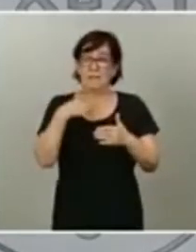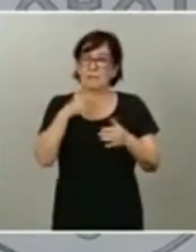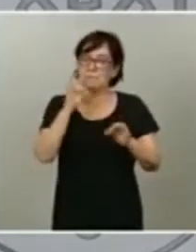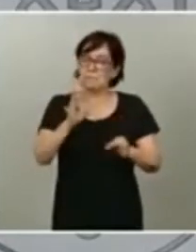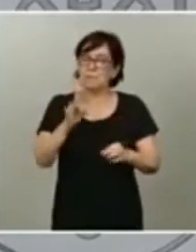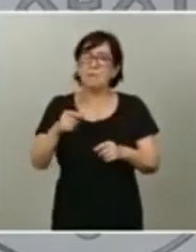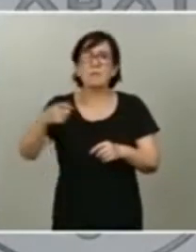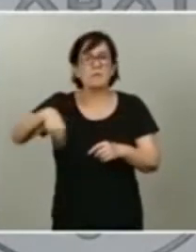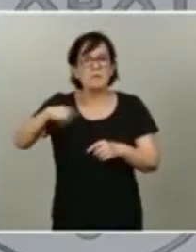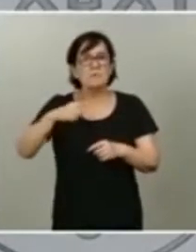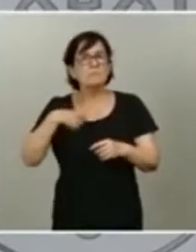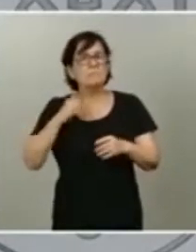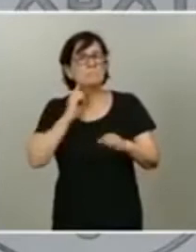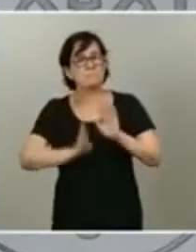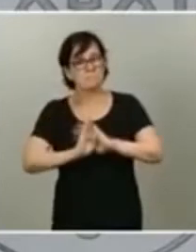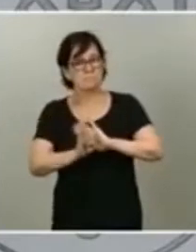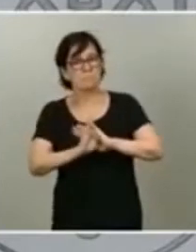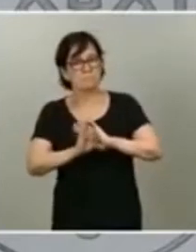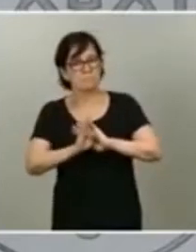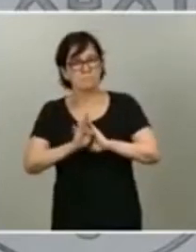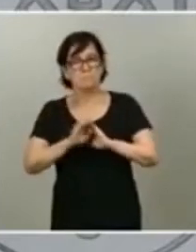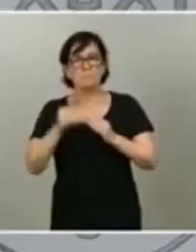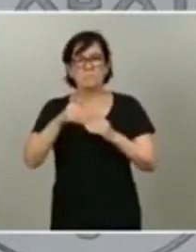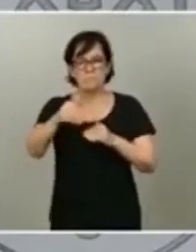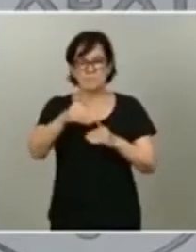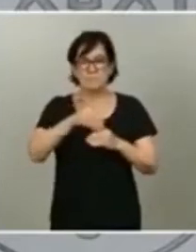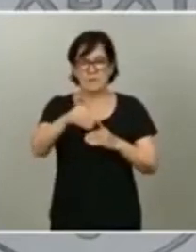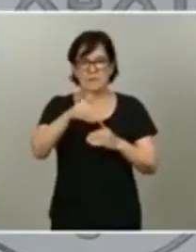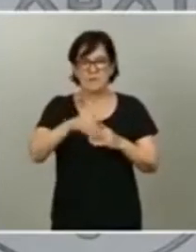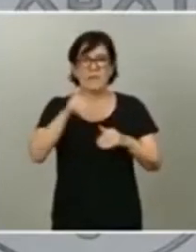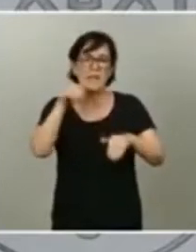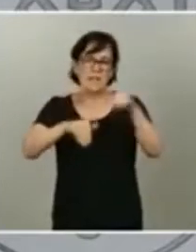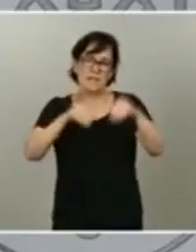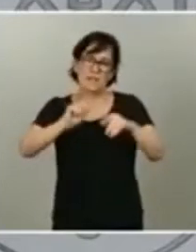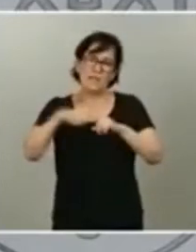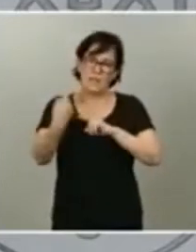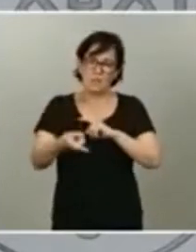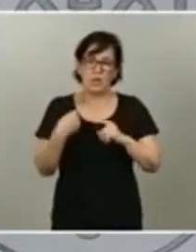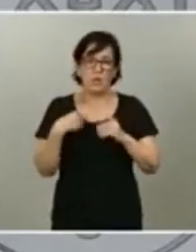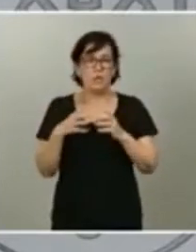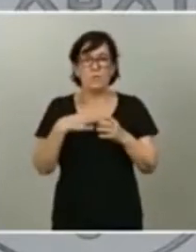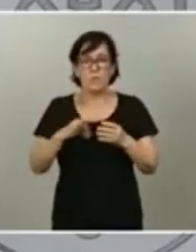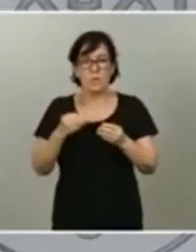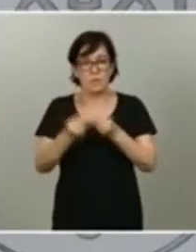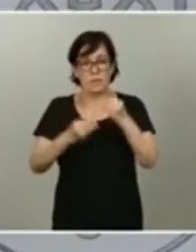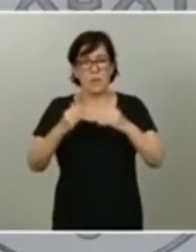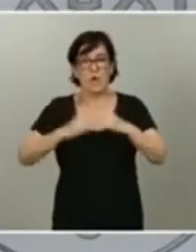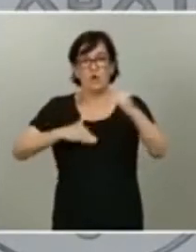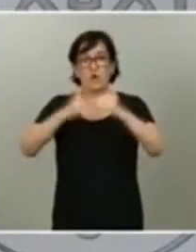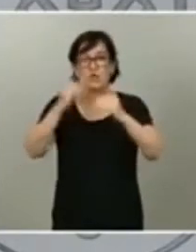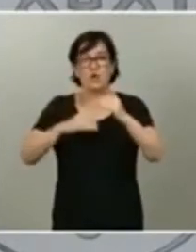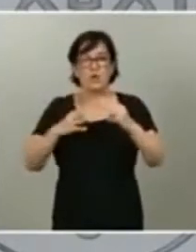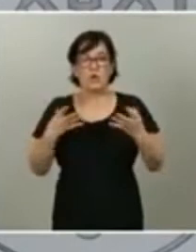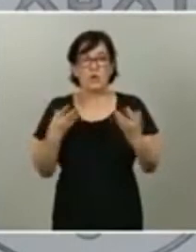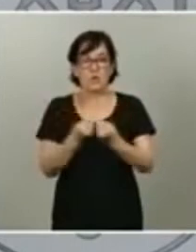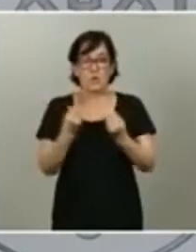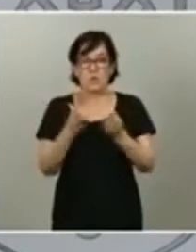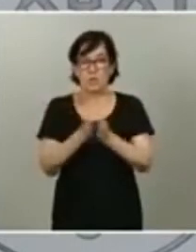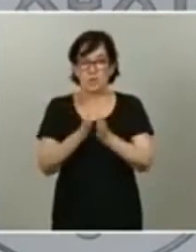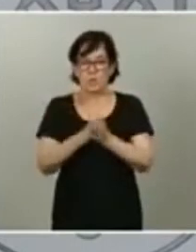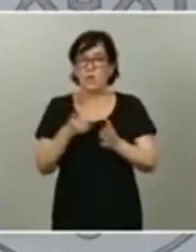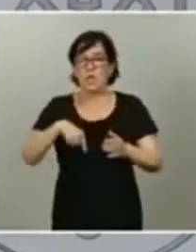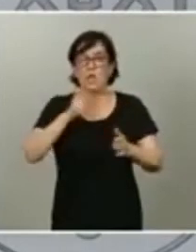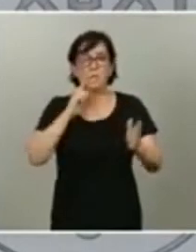continuidad más allá de esas elecciones y podamos entre todo construir juntos porque ahora es el momento y es lo que los ciudadanos esperan